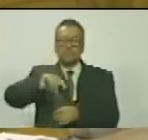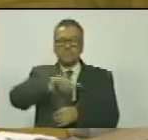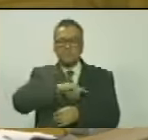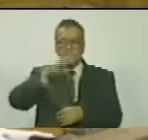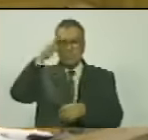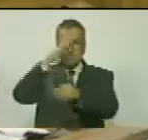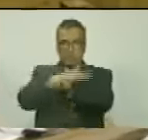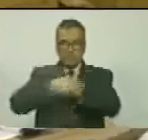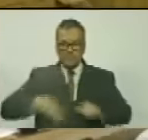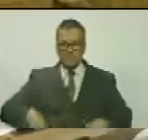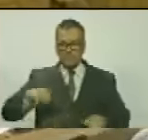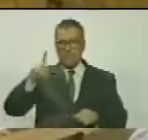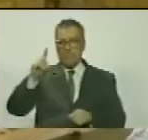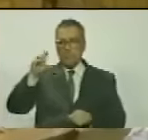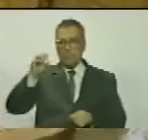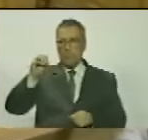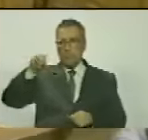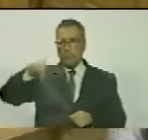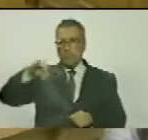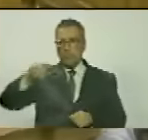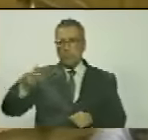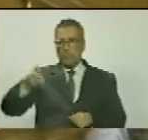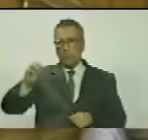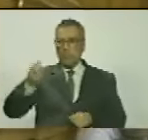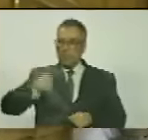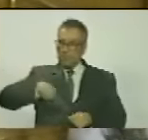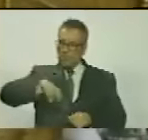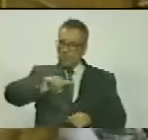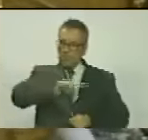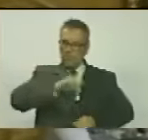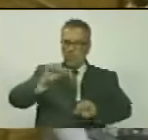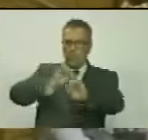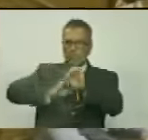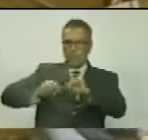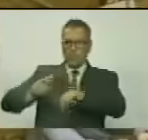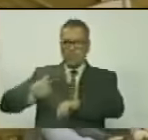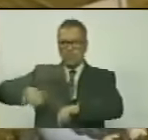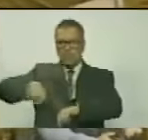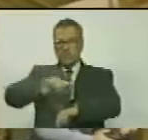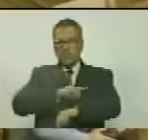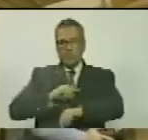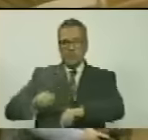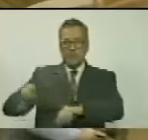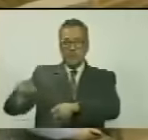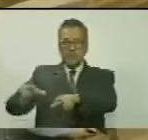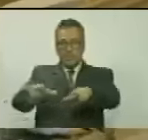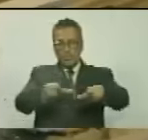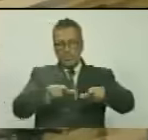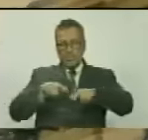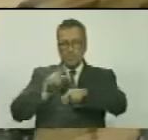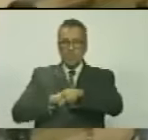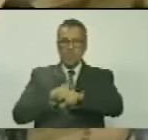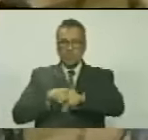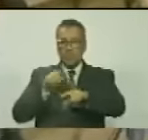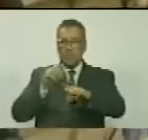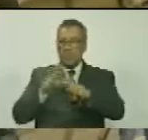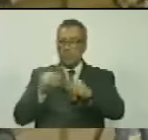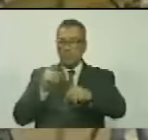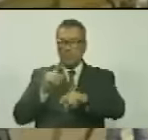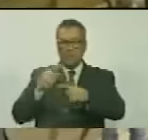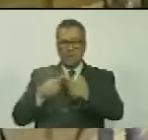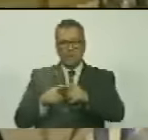general Sifontes y plantámonos nosotros en defensa de nuestra patria! En las circunstancias que sean,